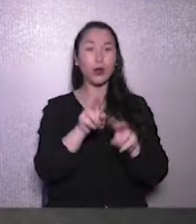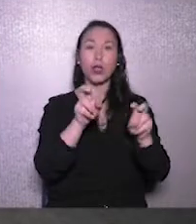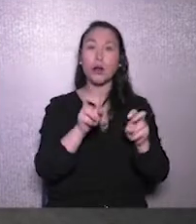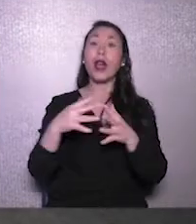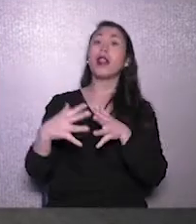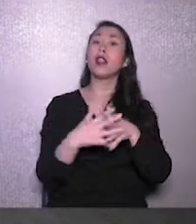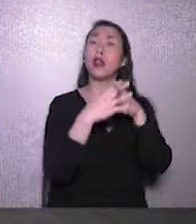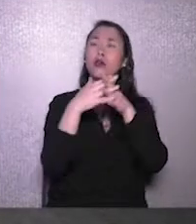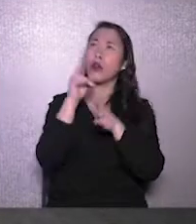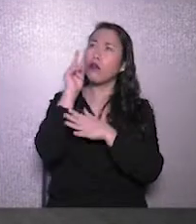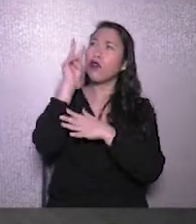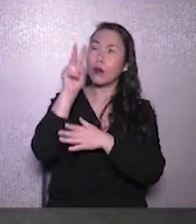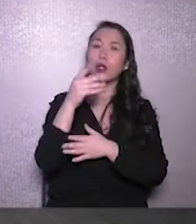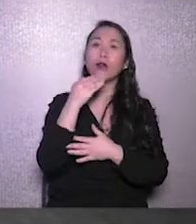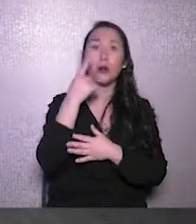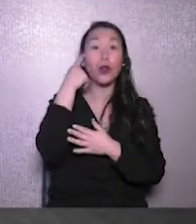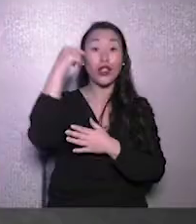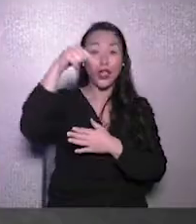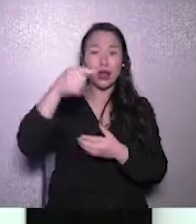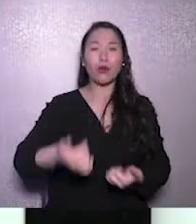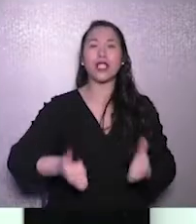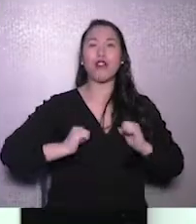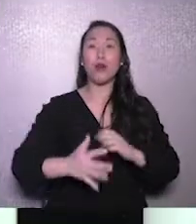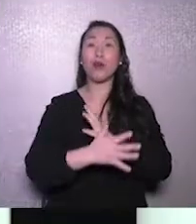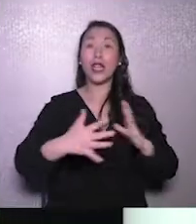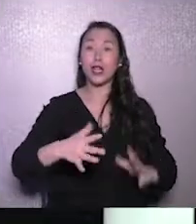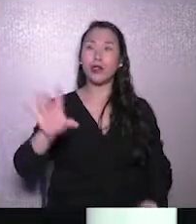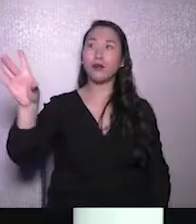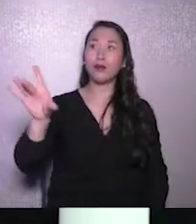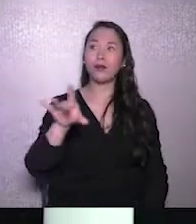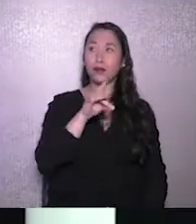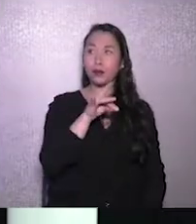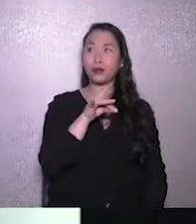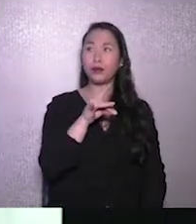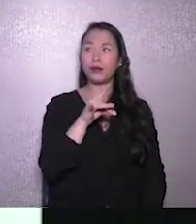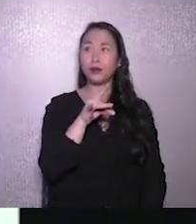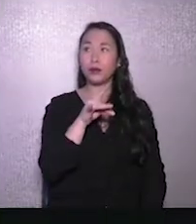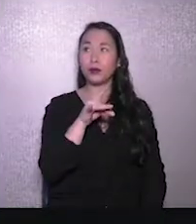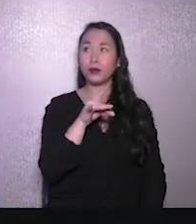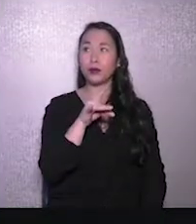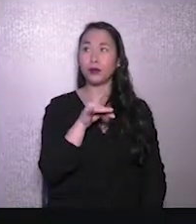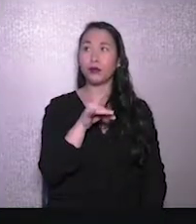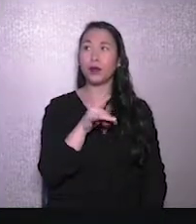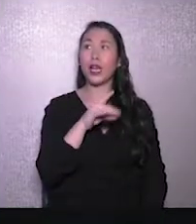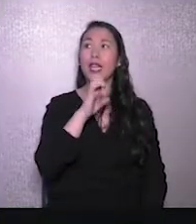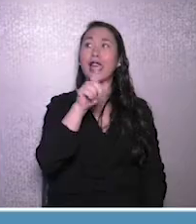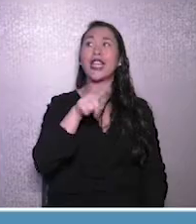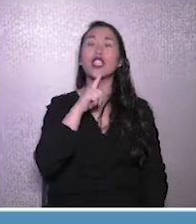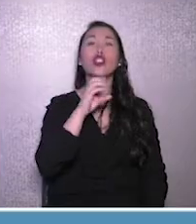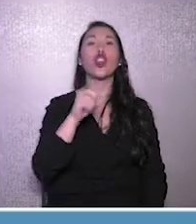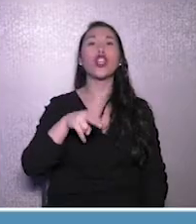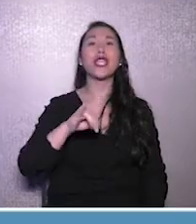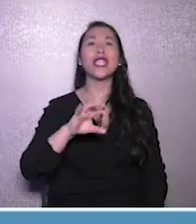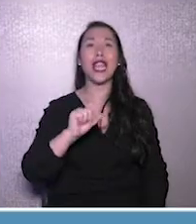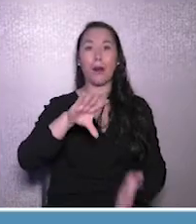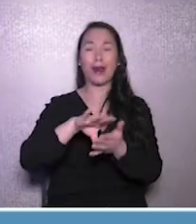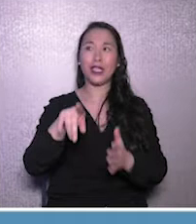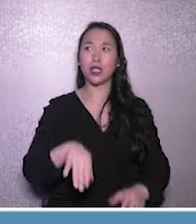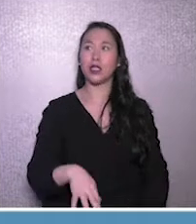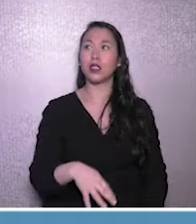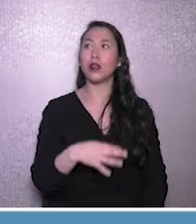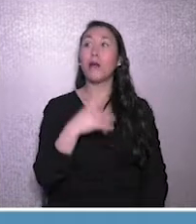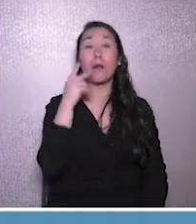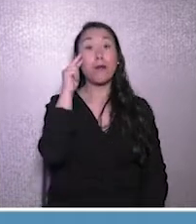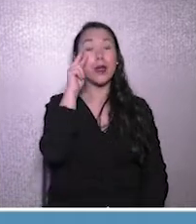Estados Unidos, pero quisimos traer un gran desafío, el de Estonia. ¿Por qué el de Estonia? Fíjense en las